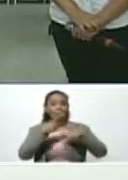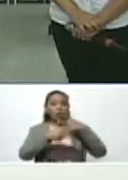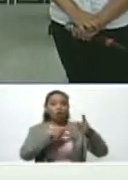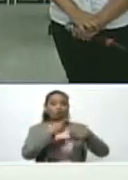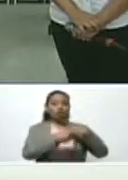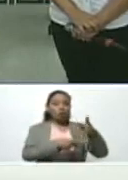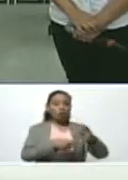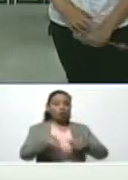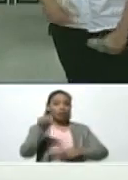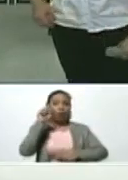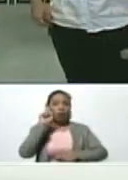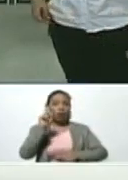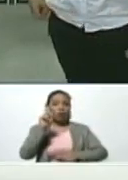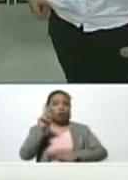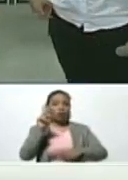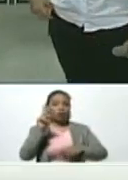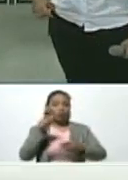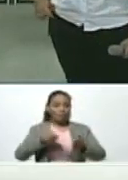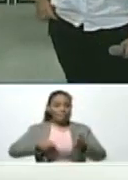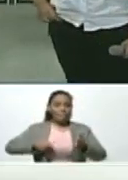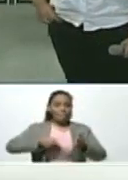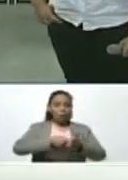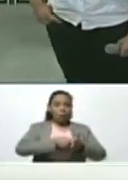de unos modems,